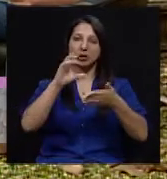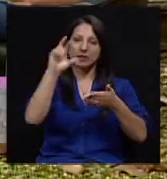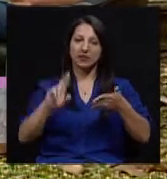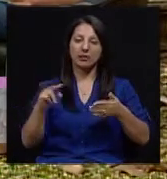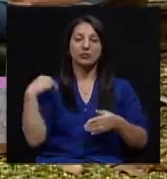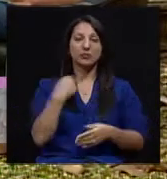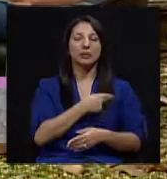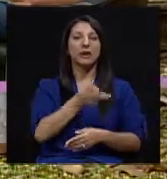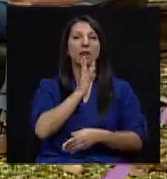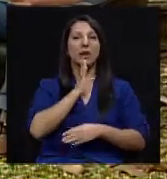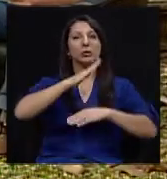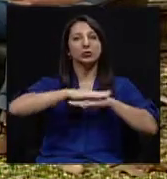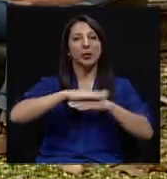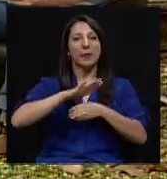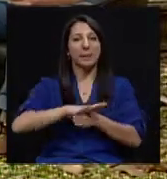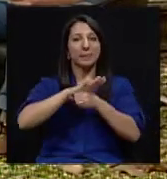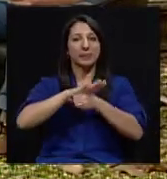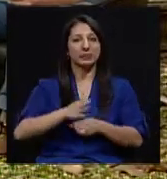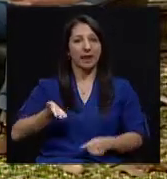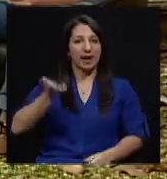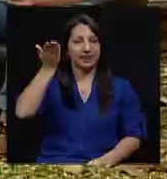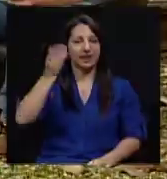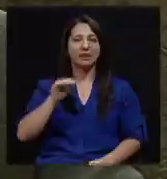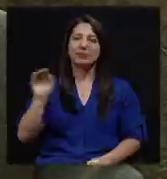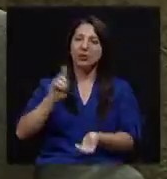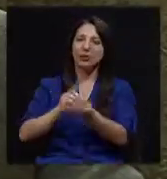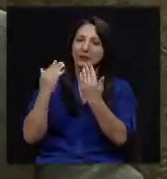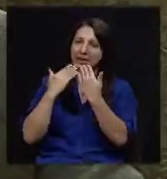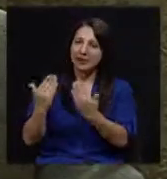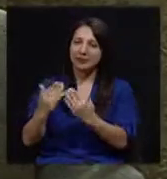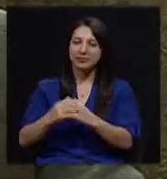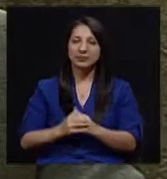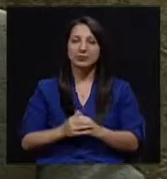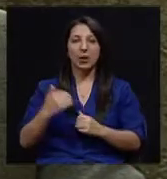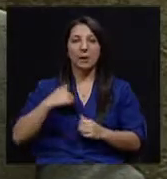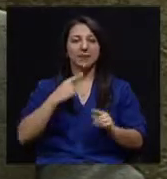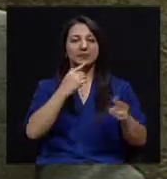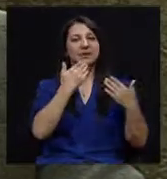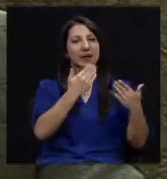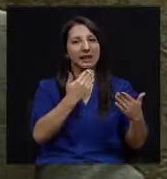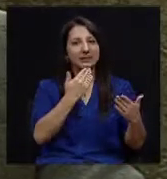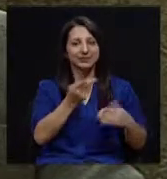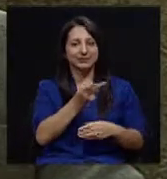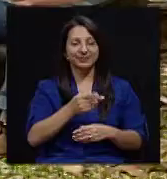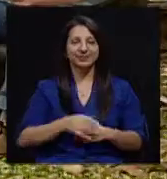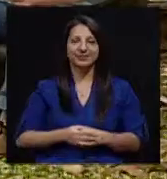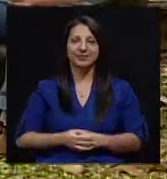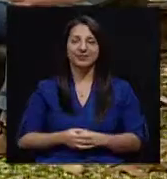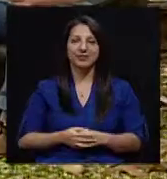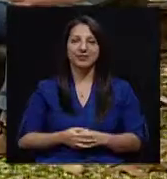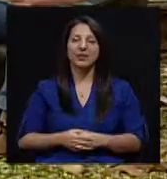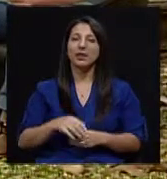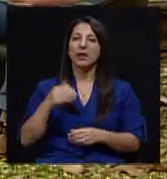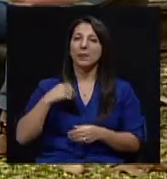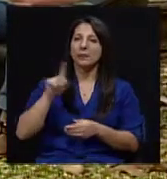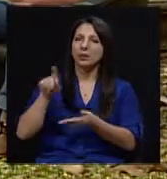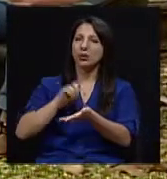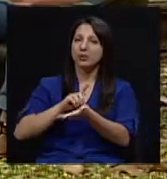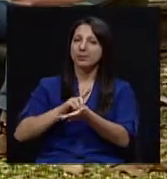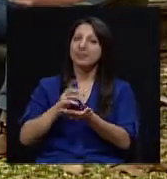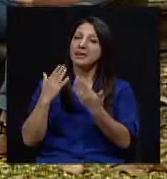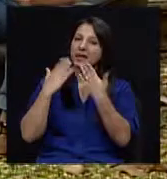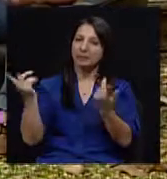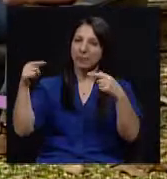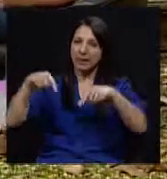hablando de la hipertensión arterial. Doctor, muchas gracias. Gracias, Aiti. Gracias, Pablo. Doctor, bueno,